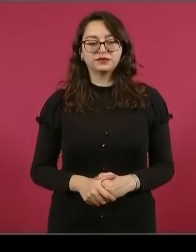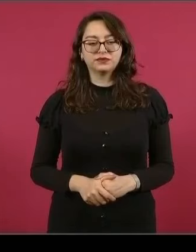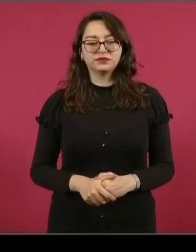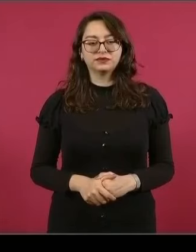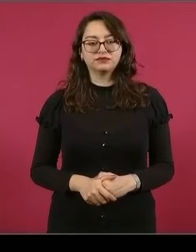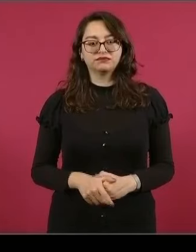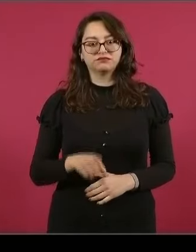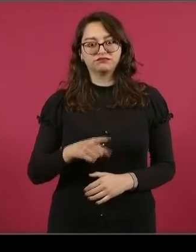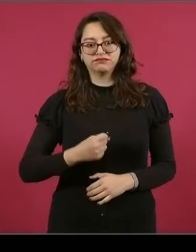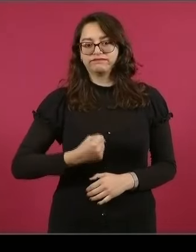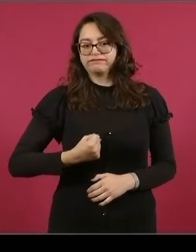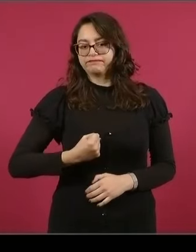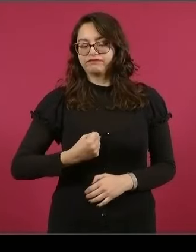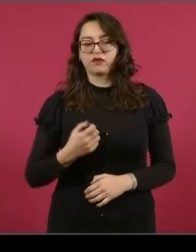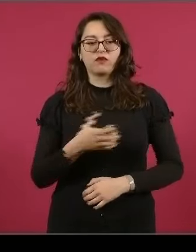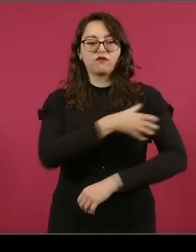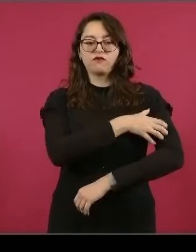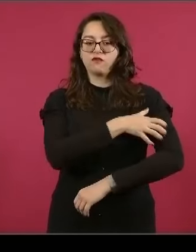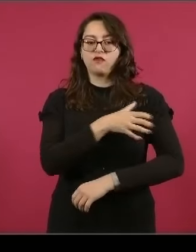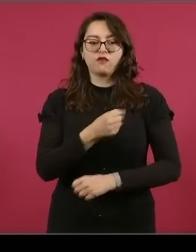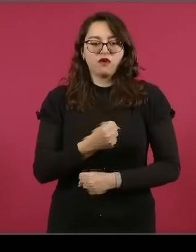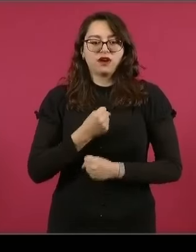Miren la fuerza que tiene, el poder que tiene.